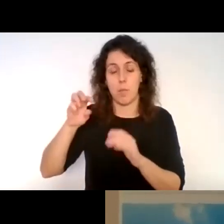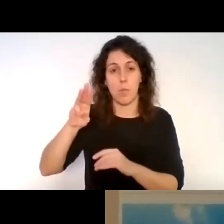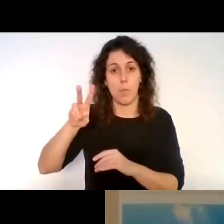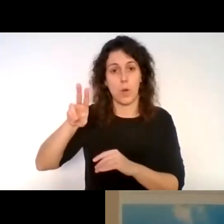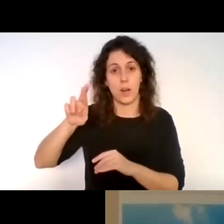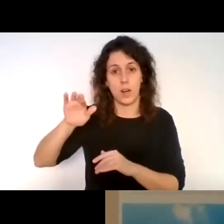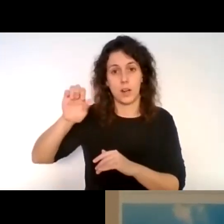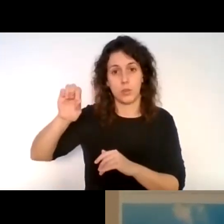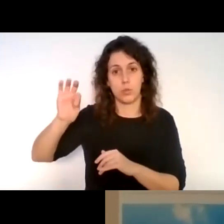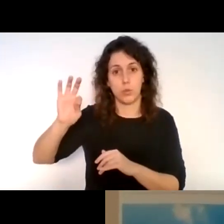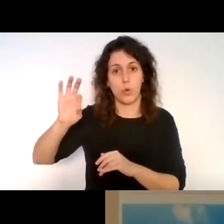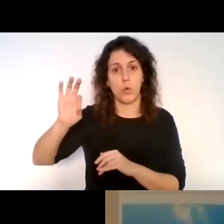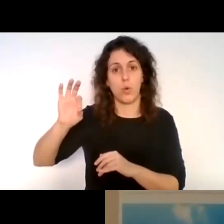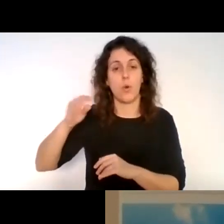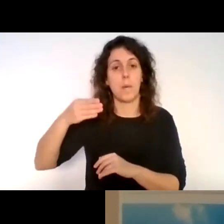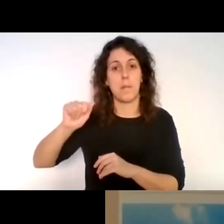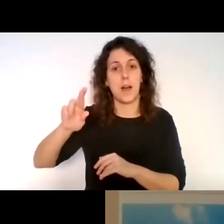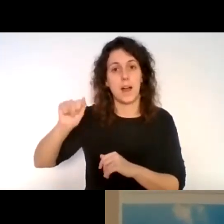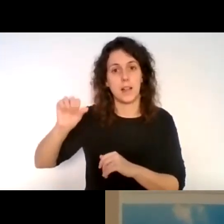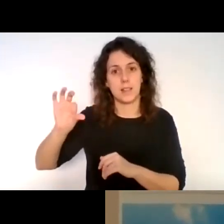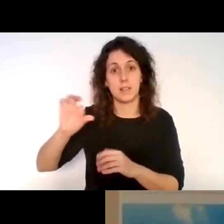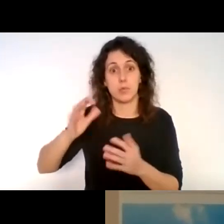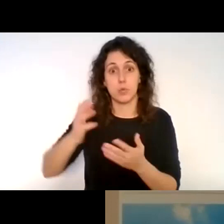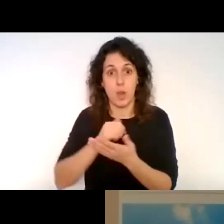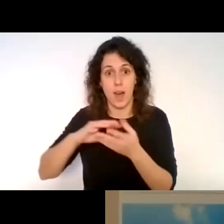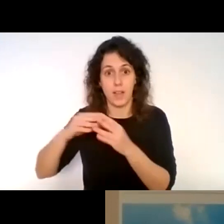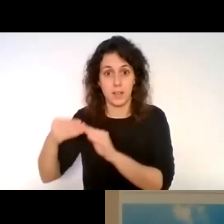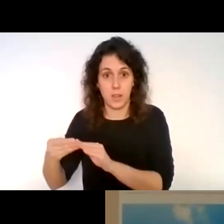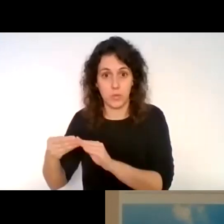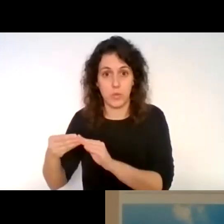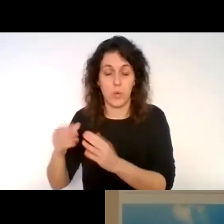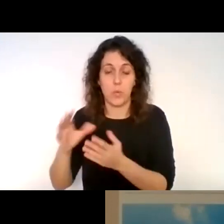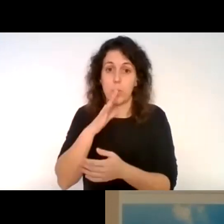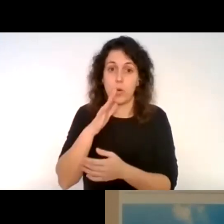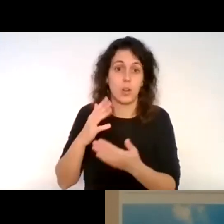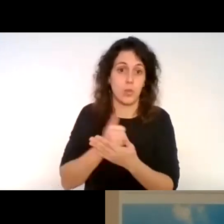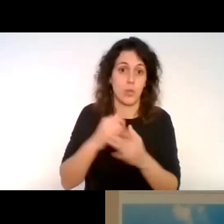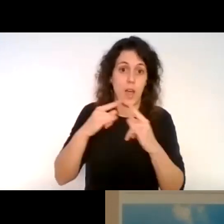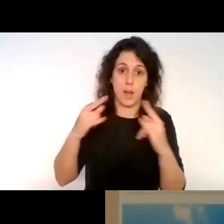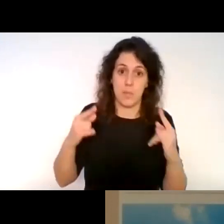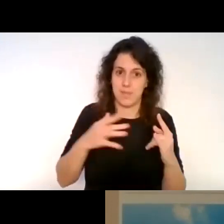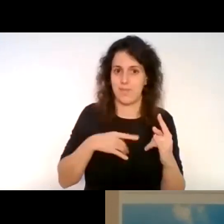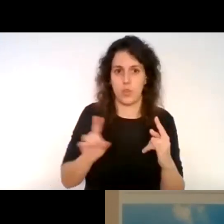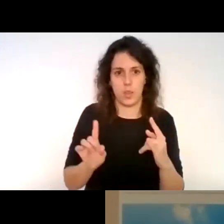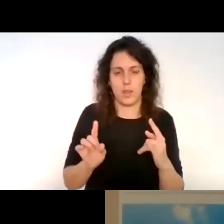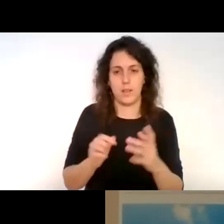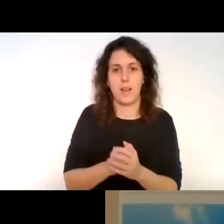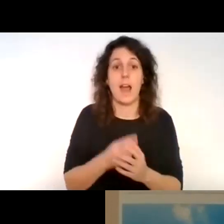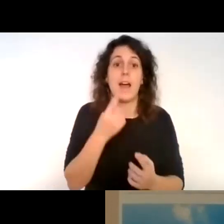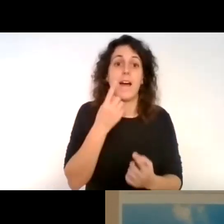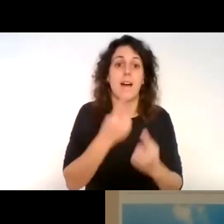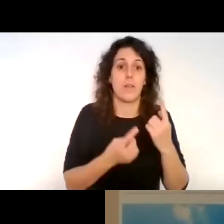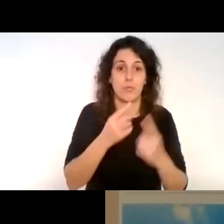adaptados, imagino que no todo el mundo está dispuesto a acampar. Claro, obviamente, hay algunos,